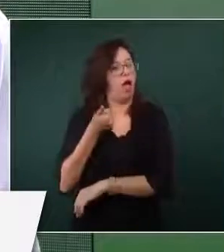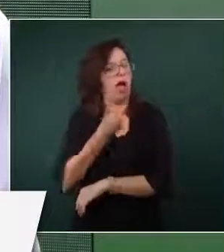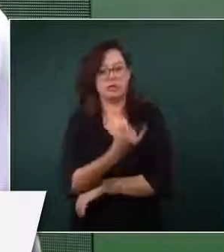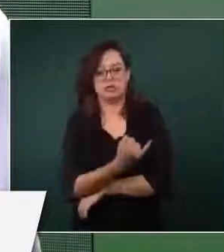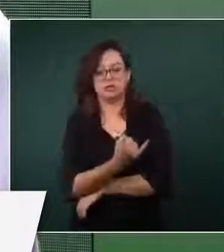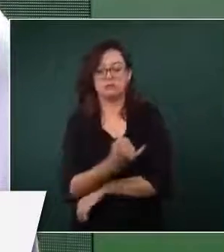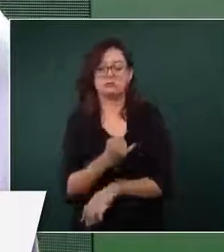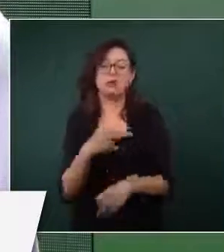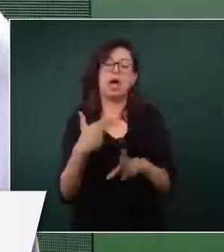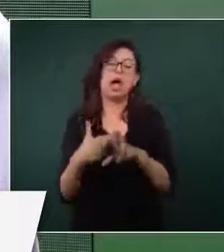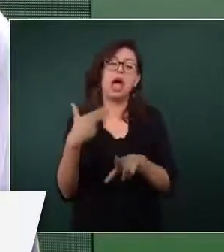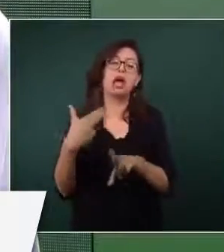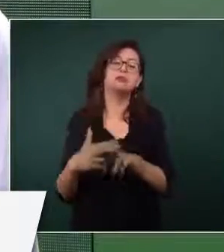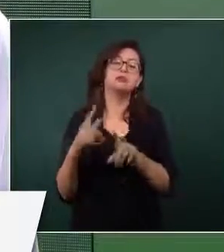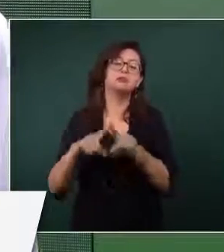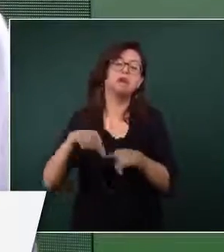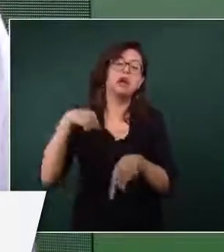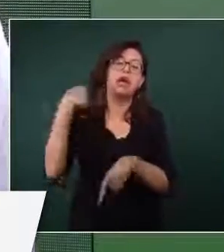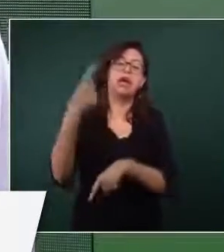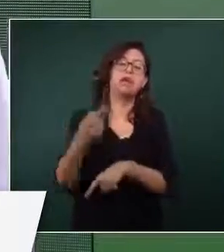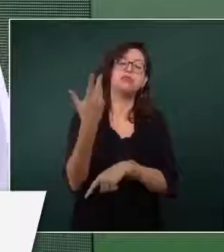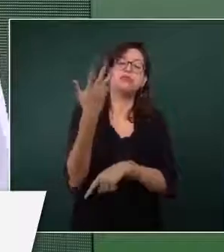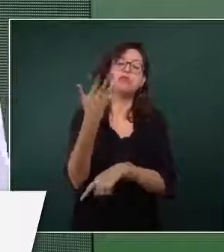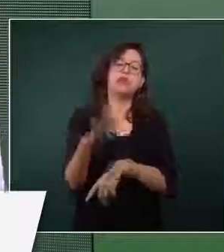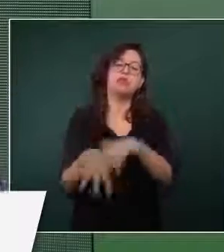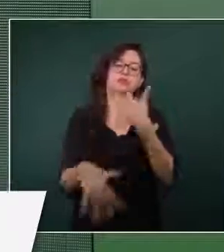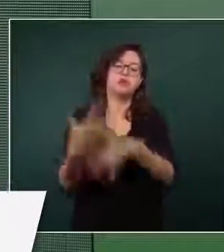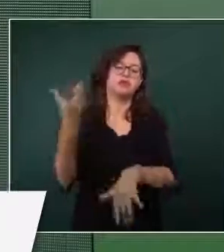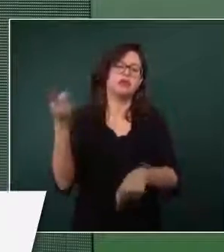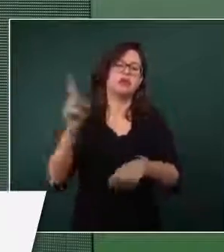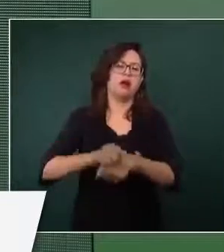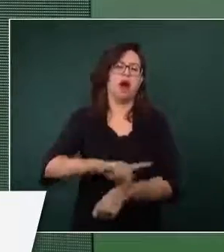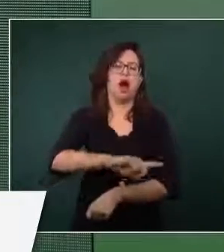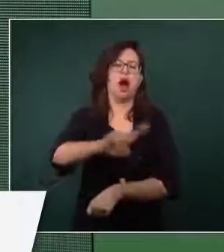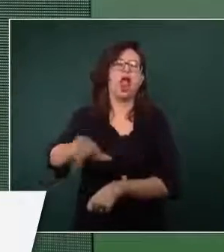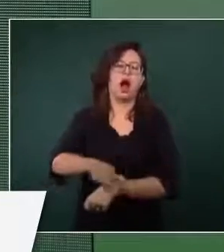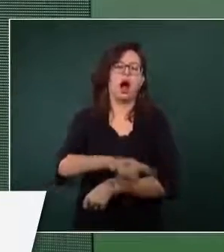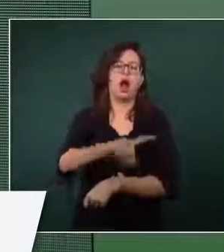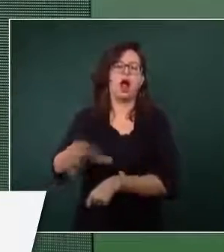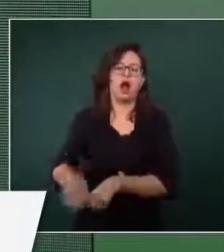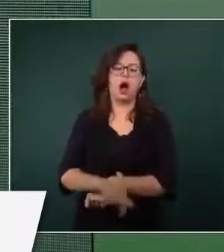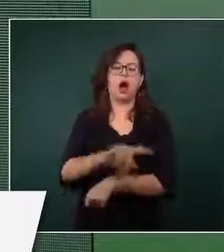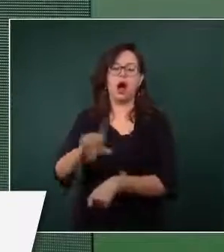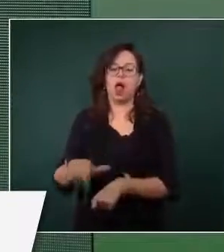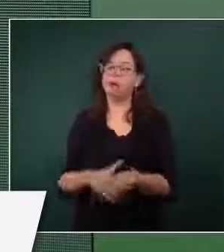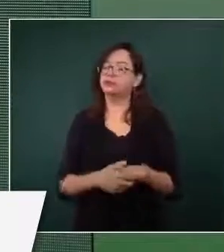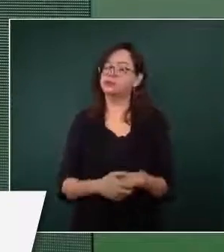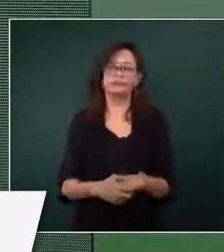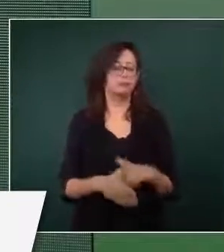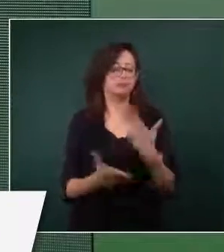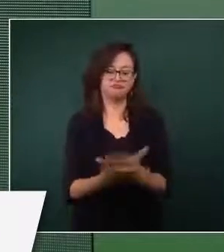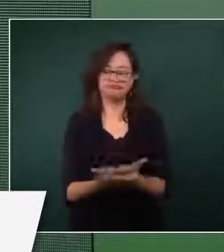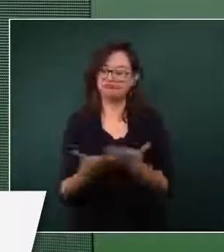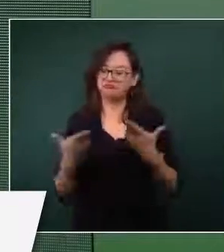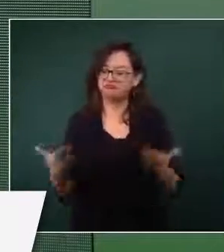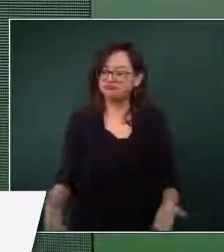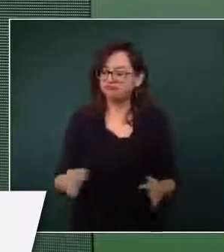10, 15 días después, ahora es diario.